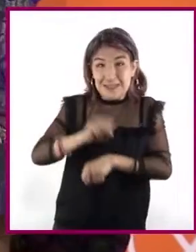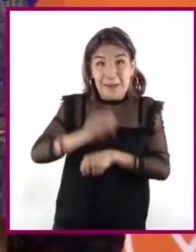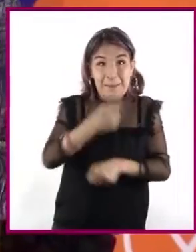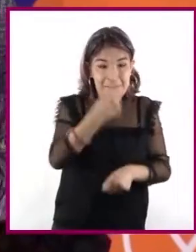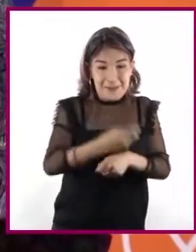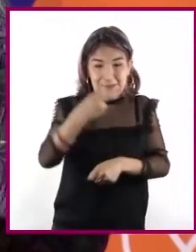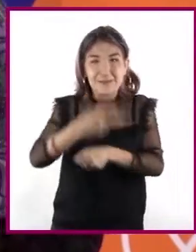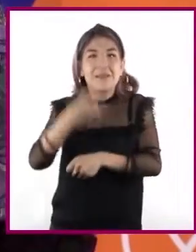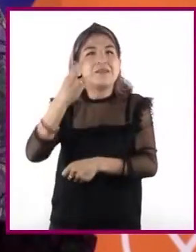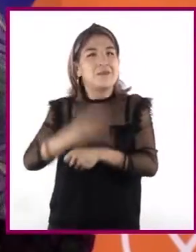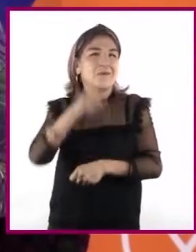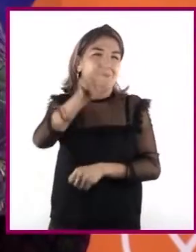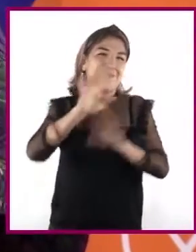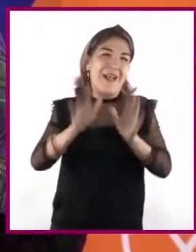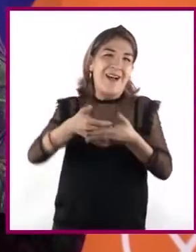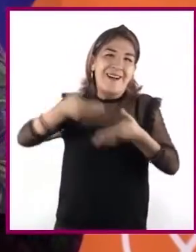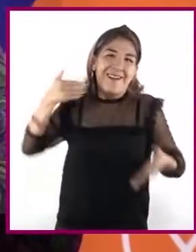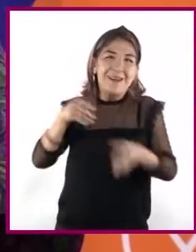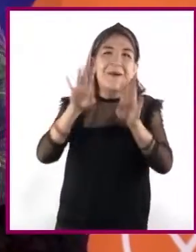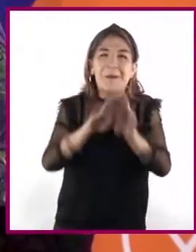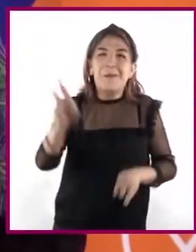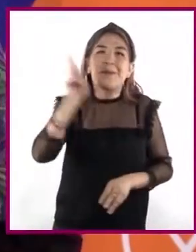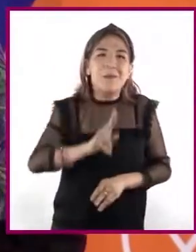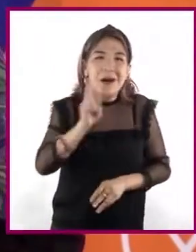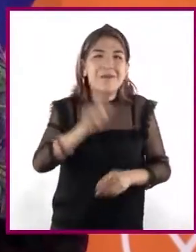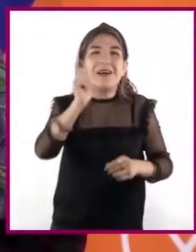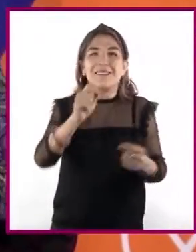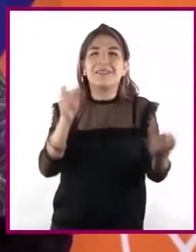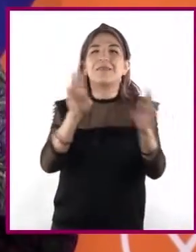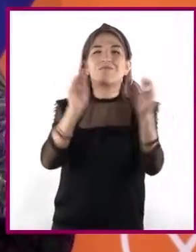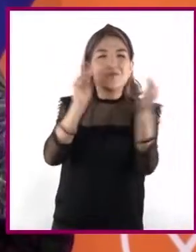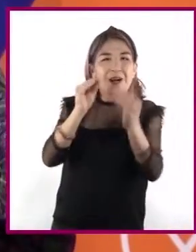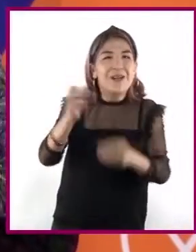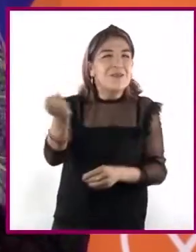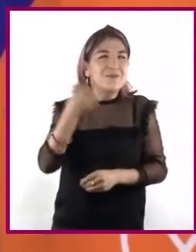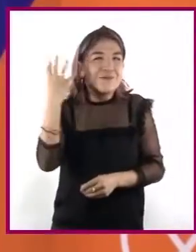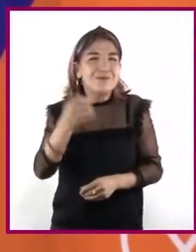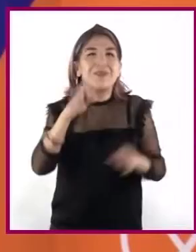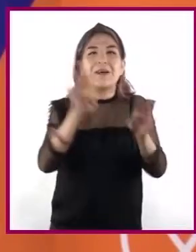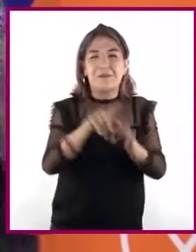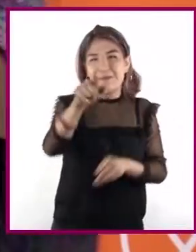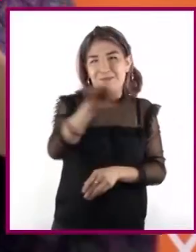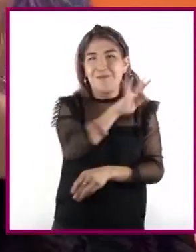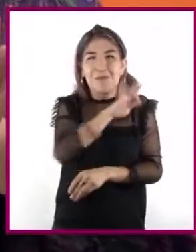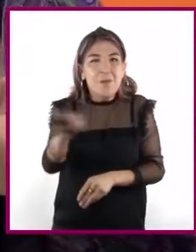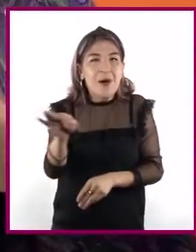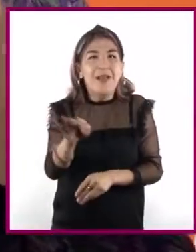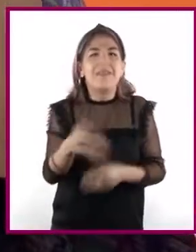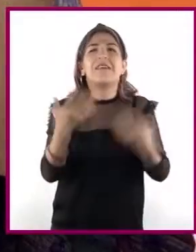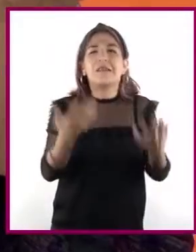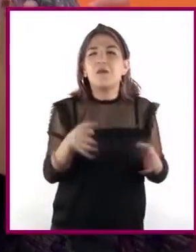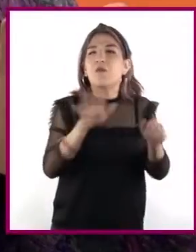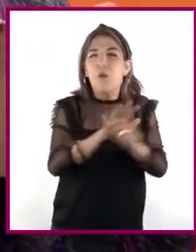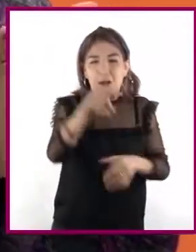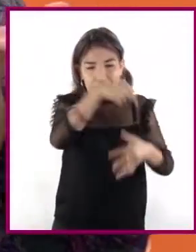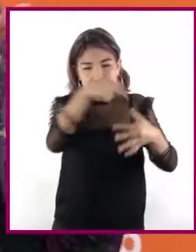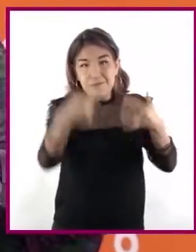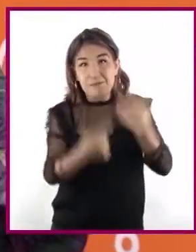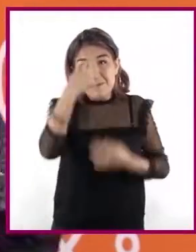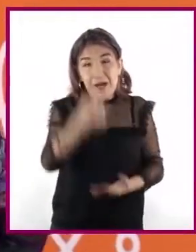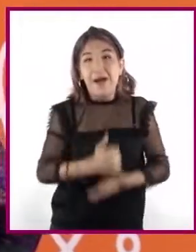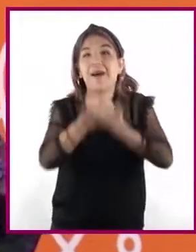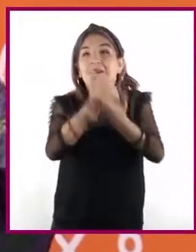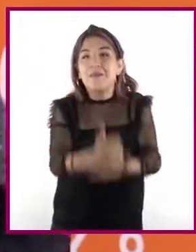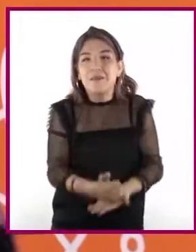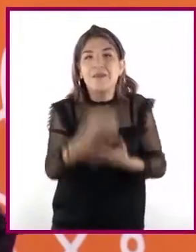ya se enfrentaron a situaciones semejantes y salieron adelante. ¿Cuáles son los instrumentos que brindan apoyo